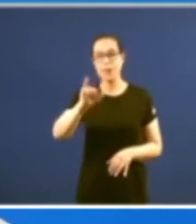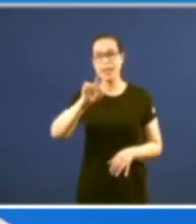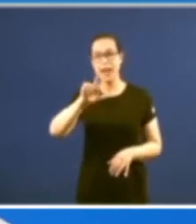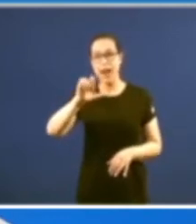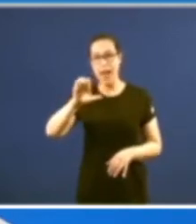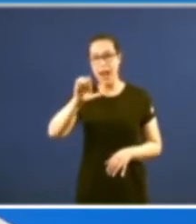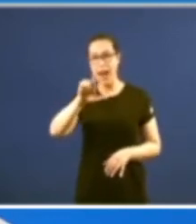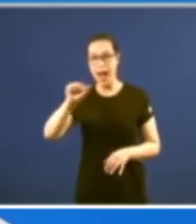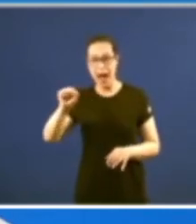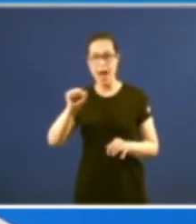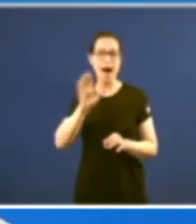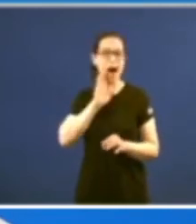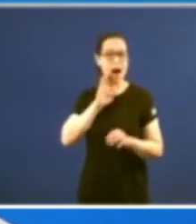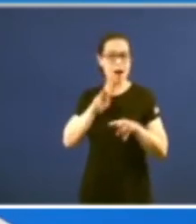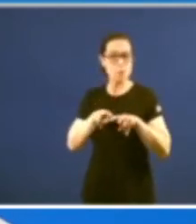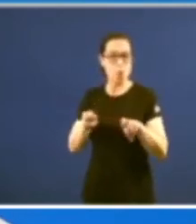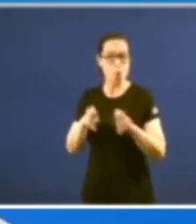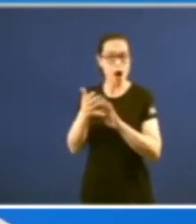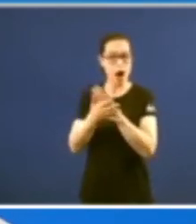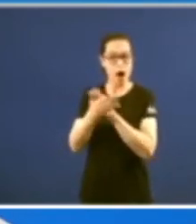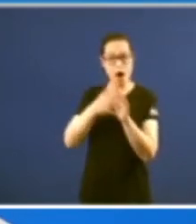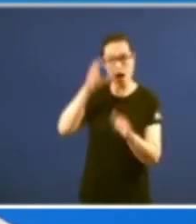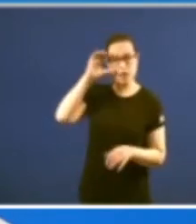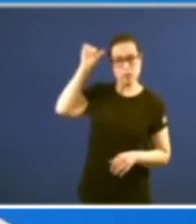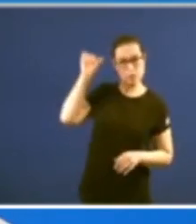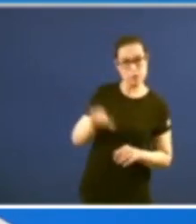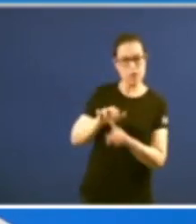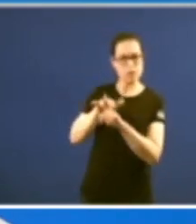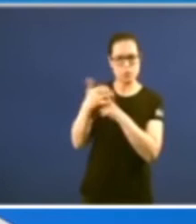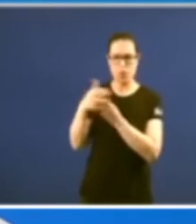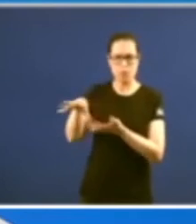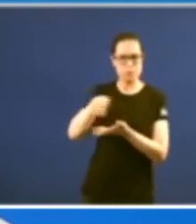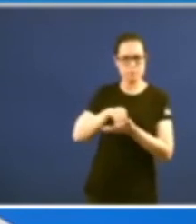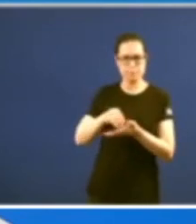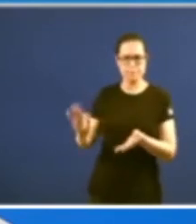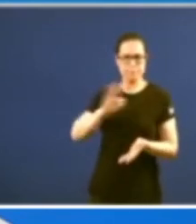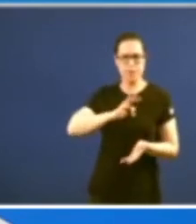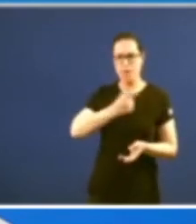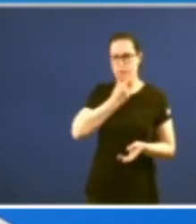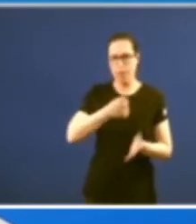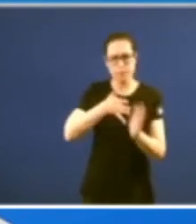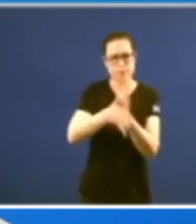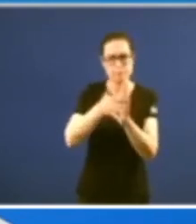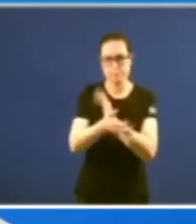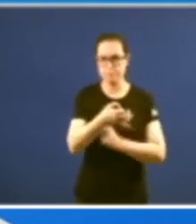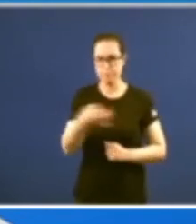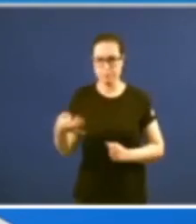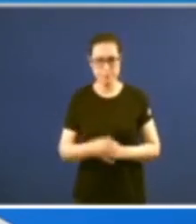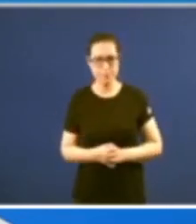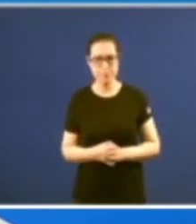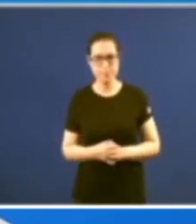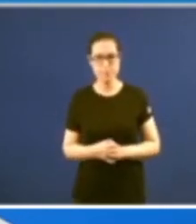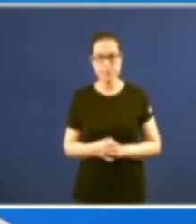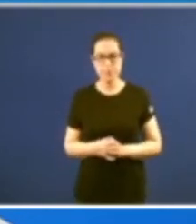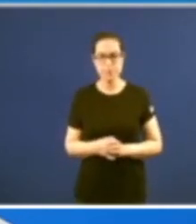contexto perfecto para facilitarnos os demais as nosas intervencións deseito deseito que eu